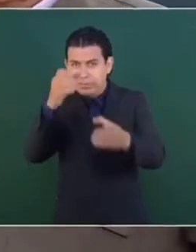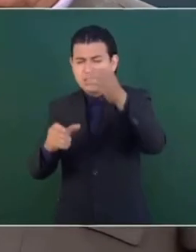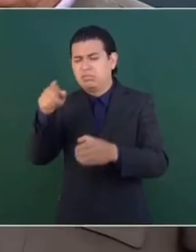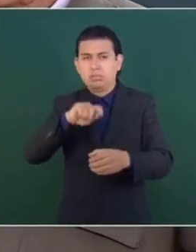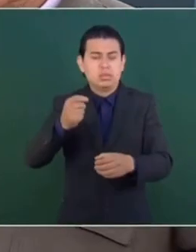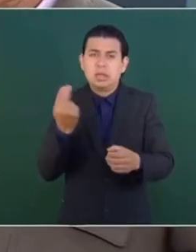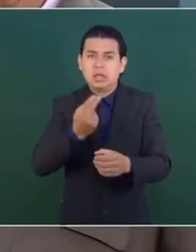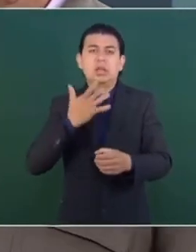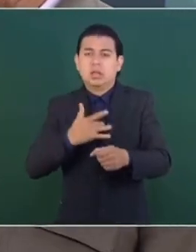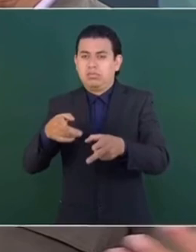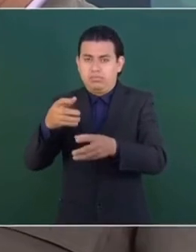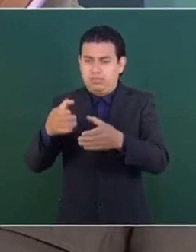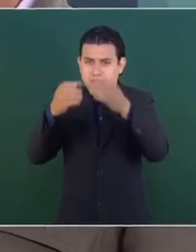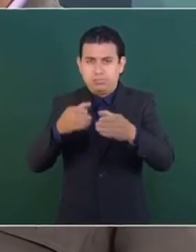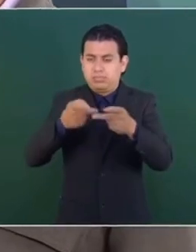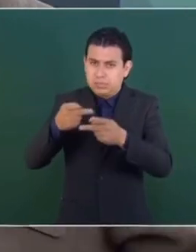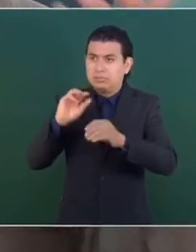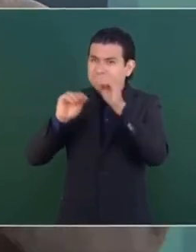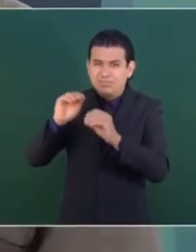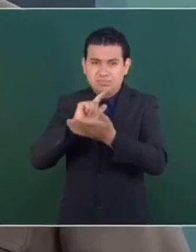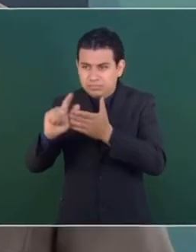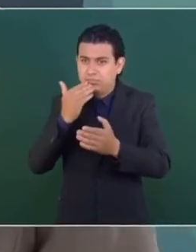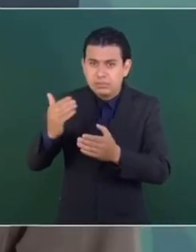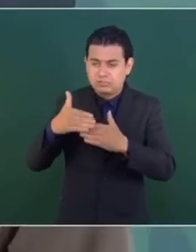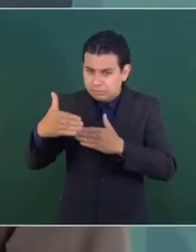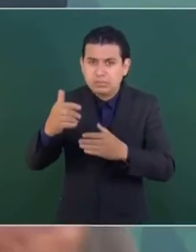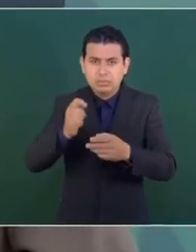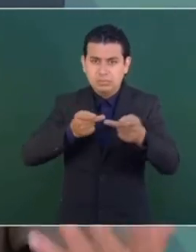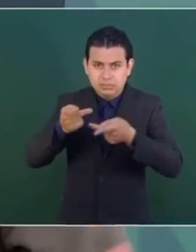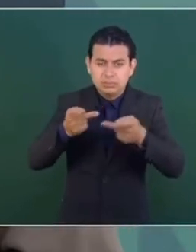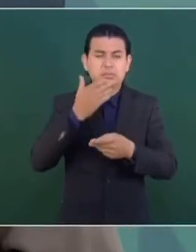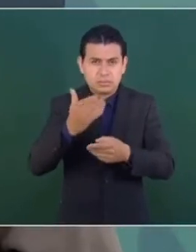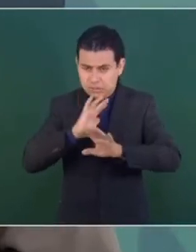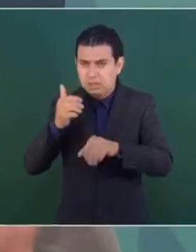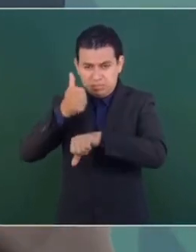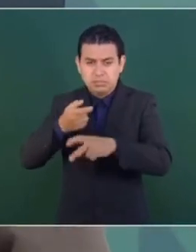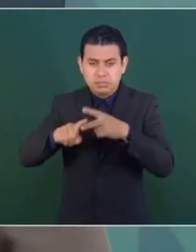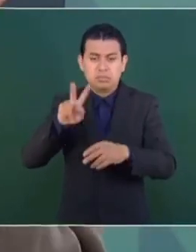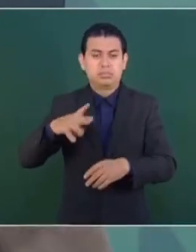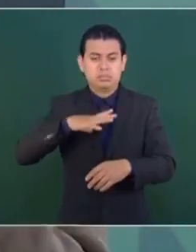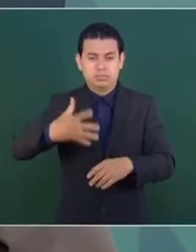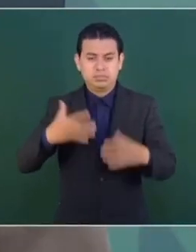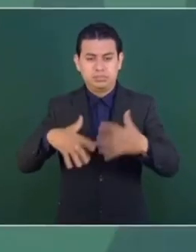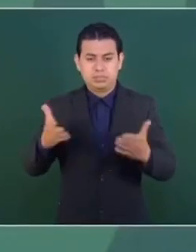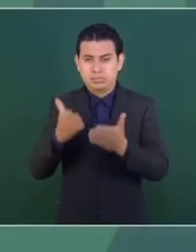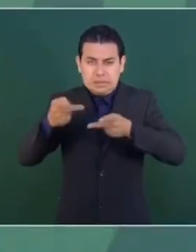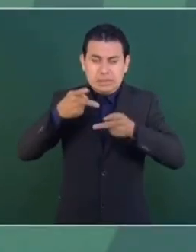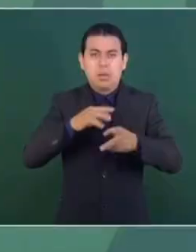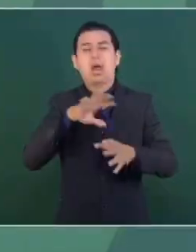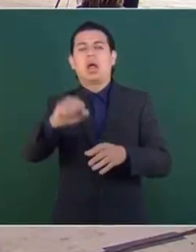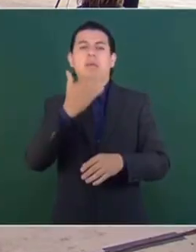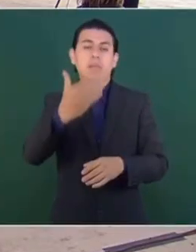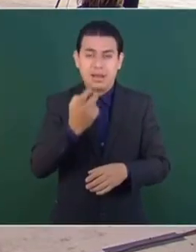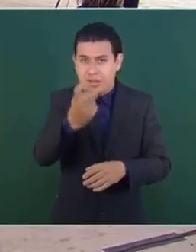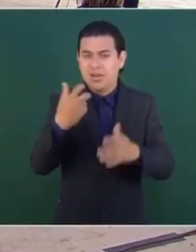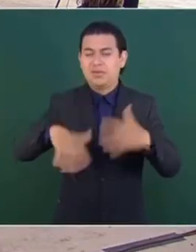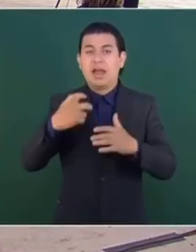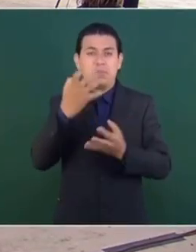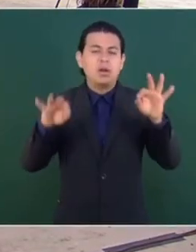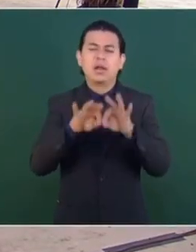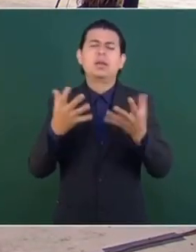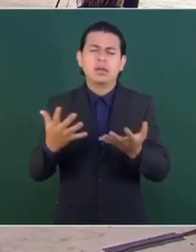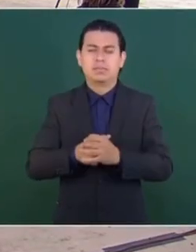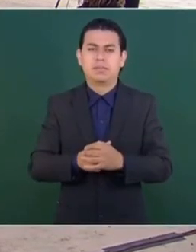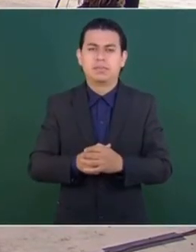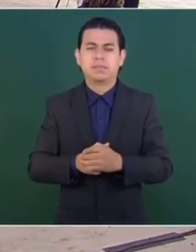las seis refinerías rehabilitadas, modernizadas, y con la nueva refinería de Dos Bocas, ya vamos a tener producción suficiente para no comprar las gasolinas. Por eso hace falta